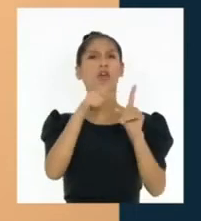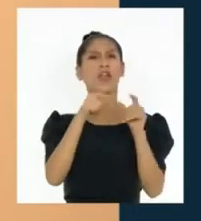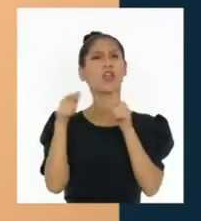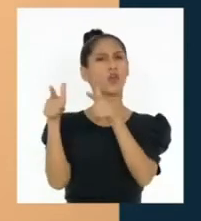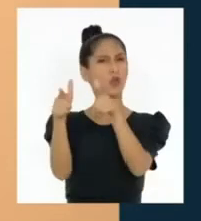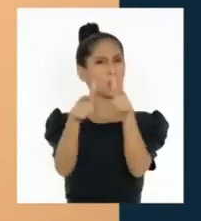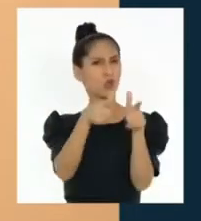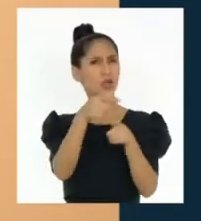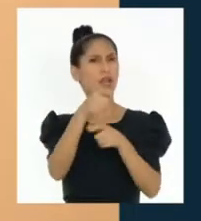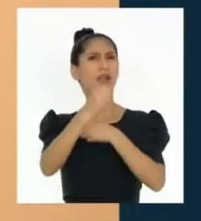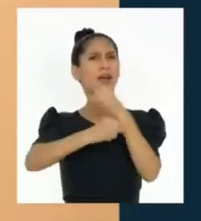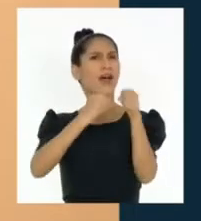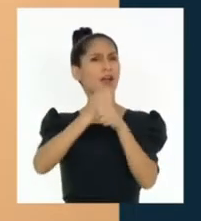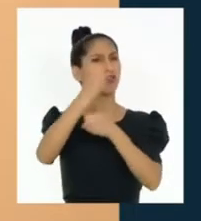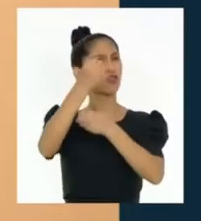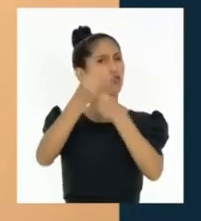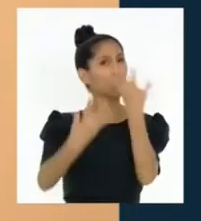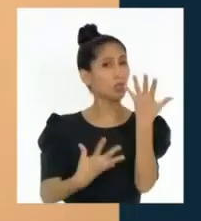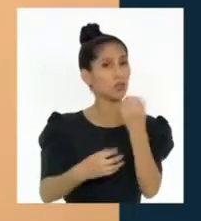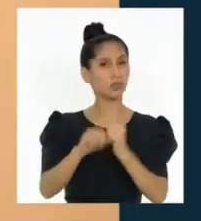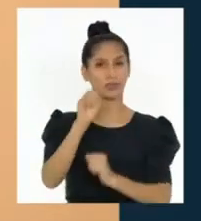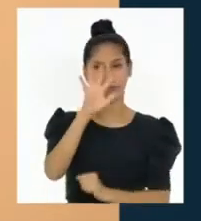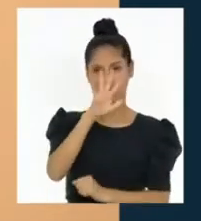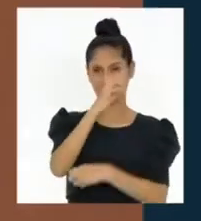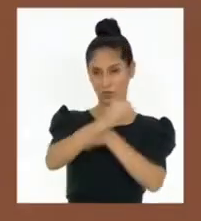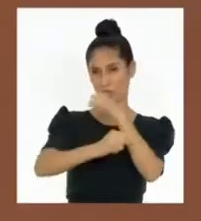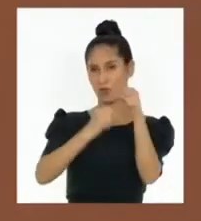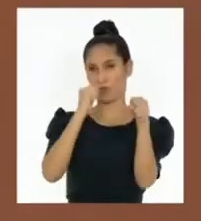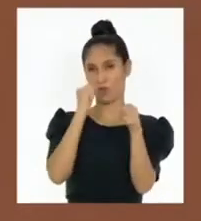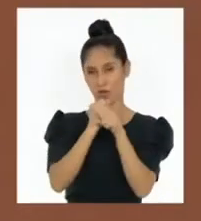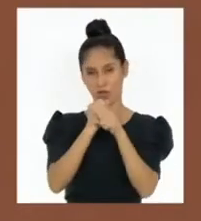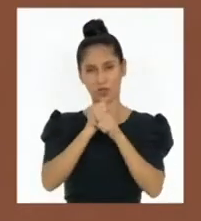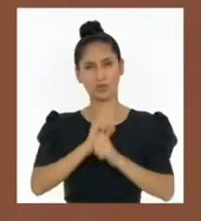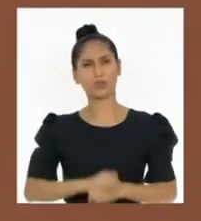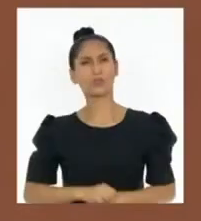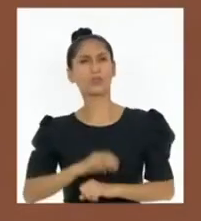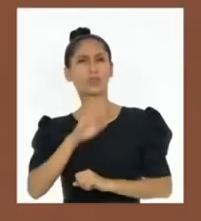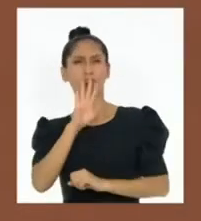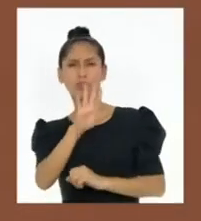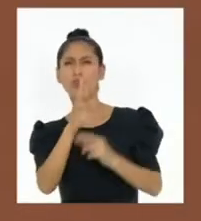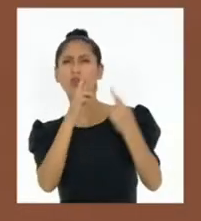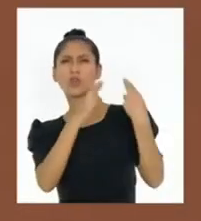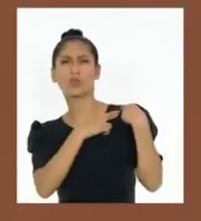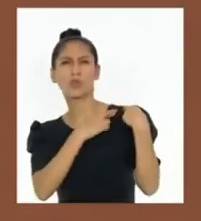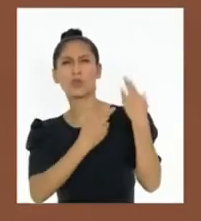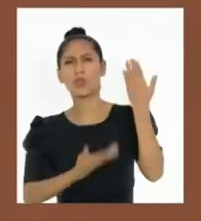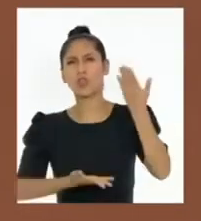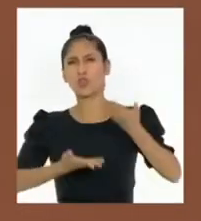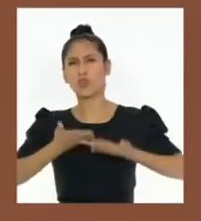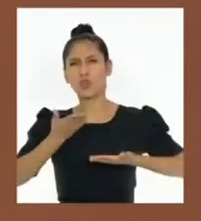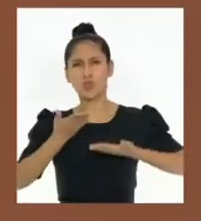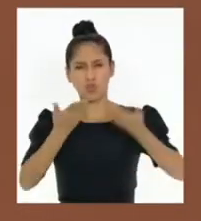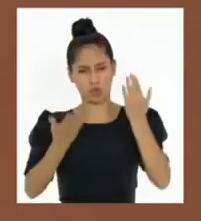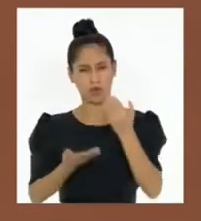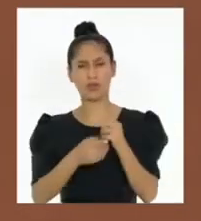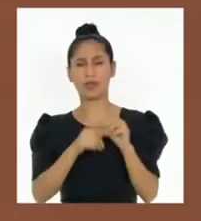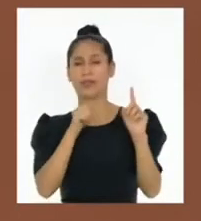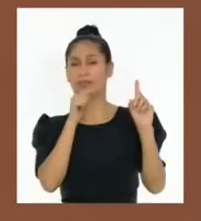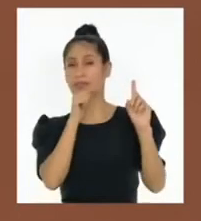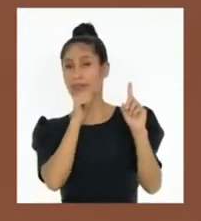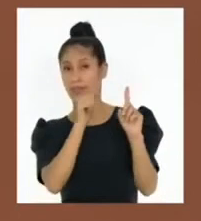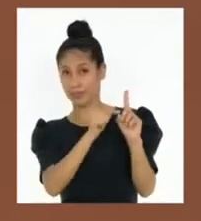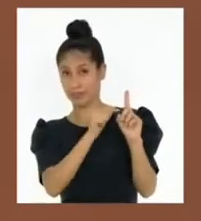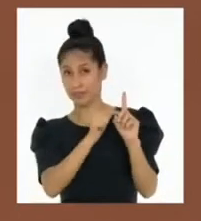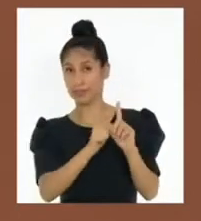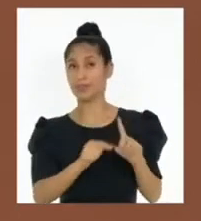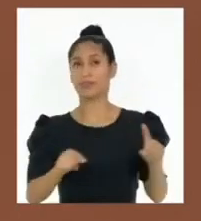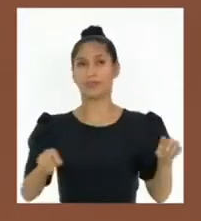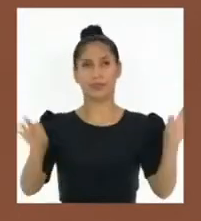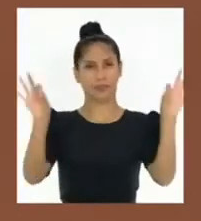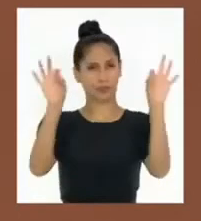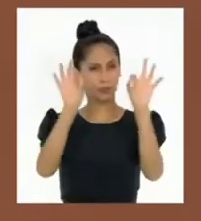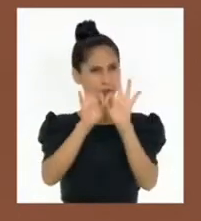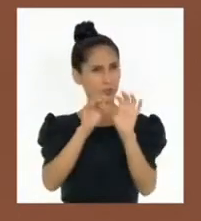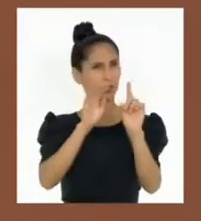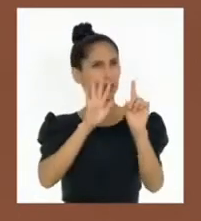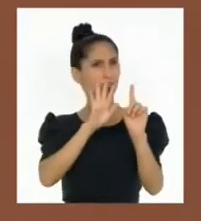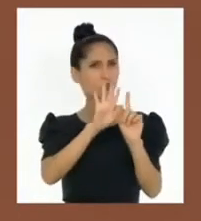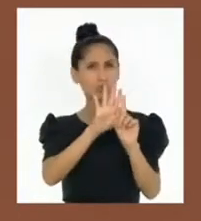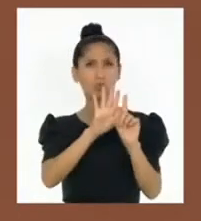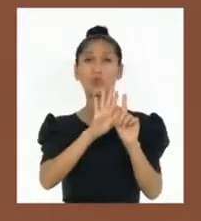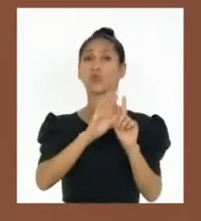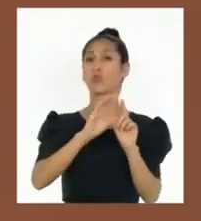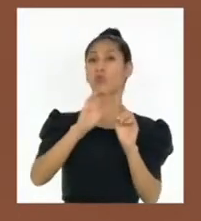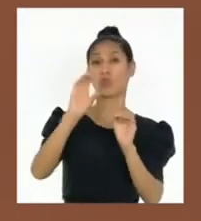posibilidad de reelección. Y sus funciones principales son cumplir y hacer cumplir la Constitución, los